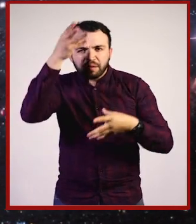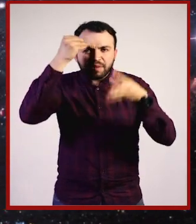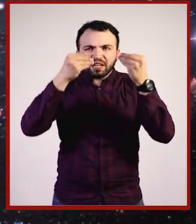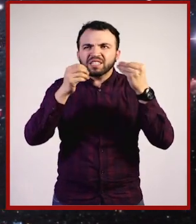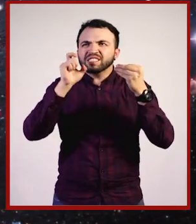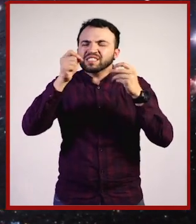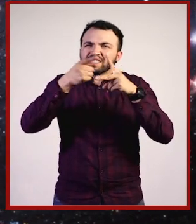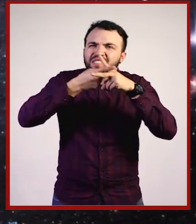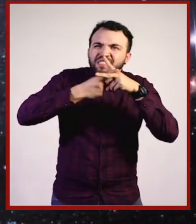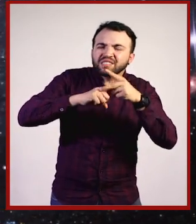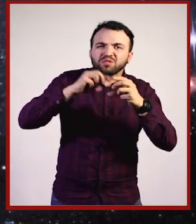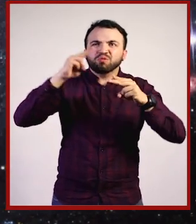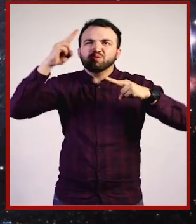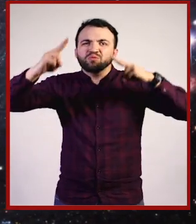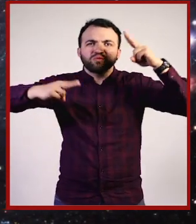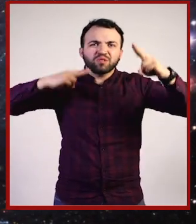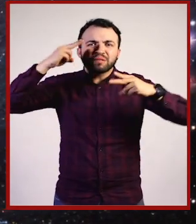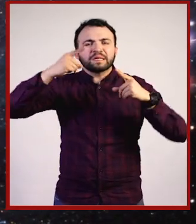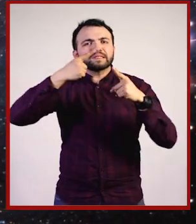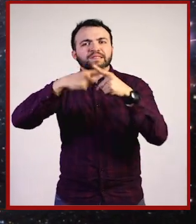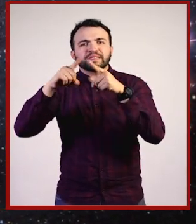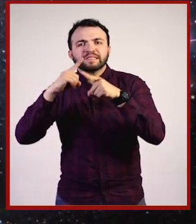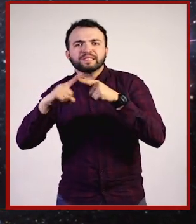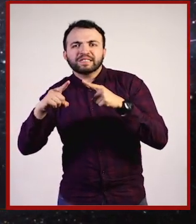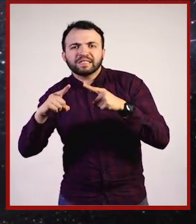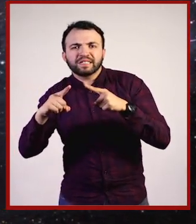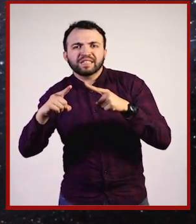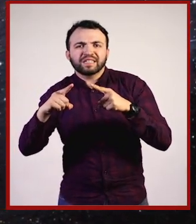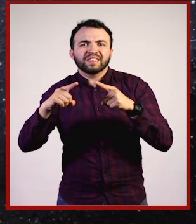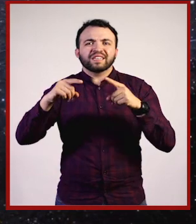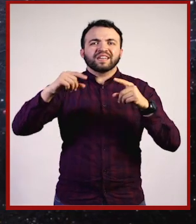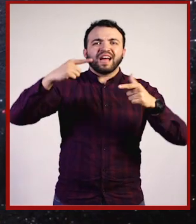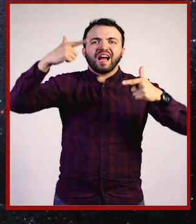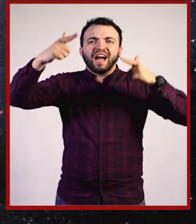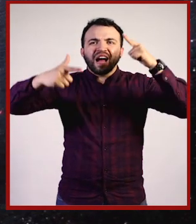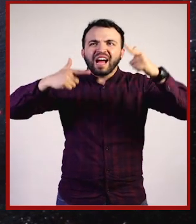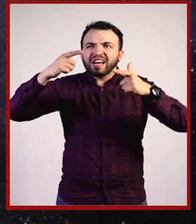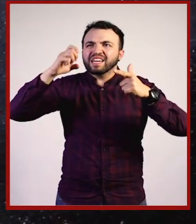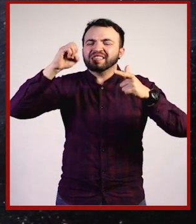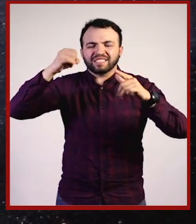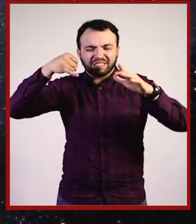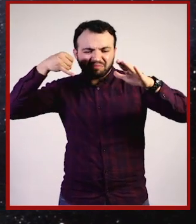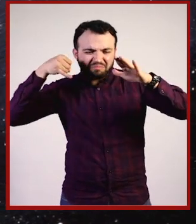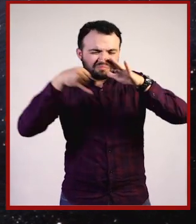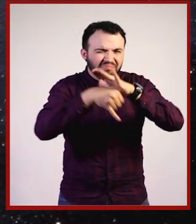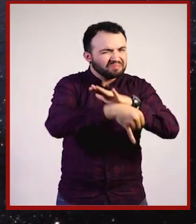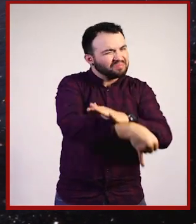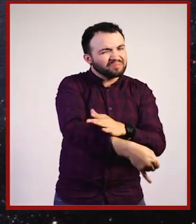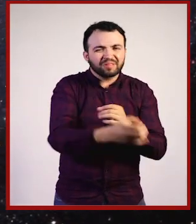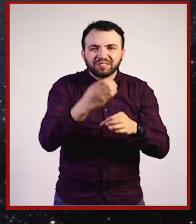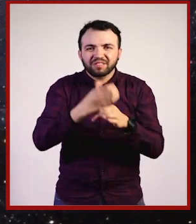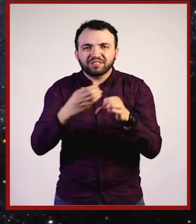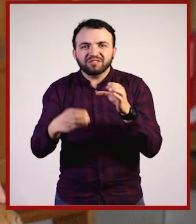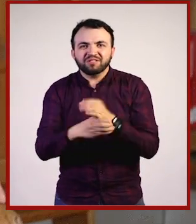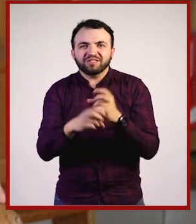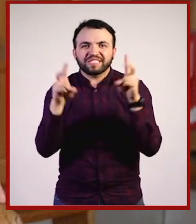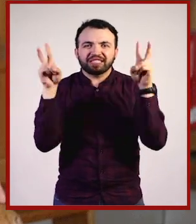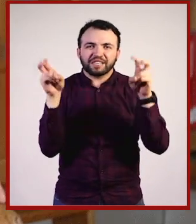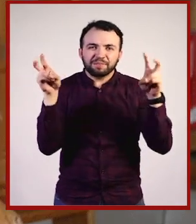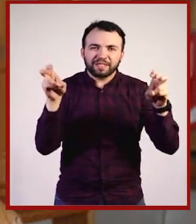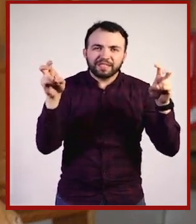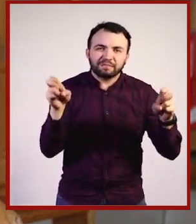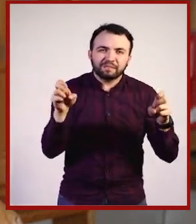va el destino de las galaxias, qué es un hoyo negro, todos estos grandes temas